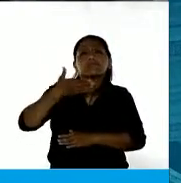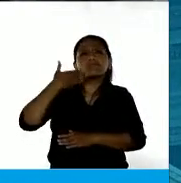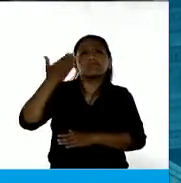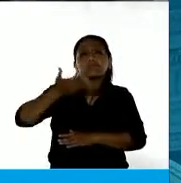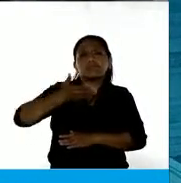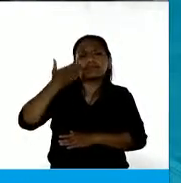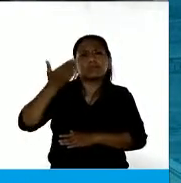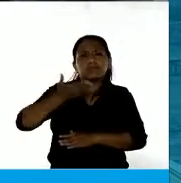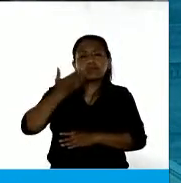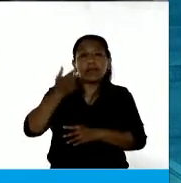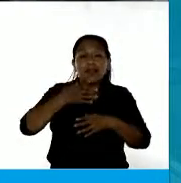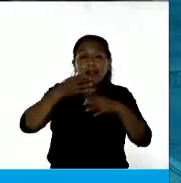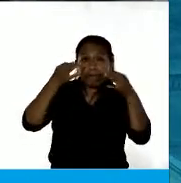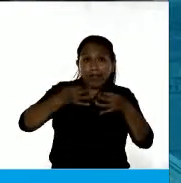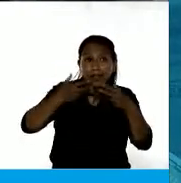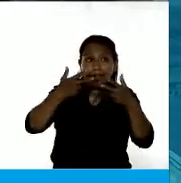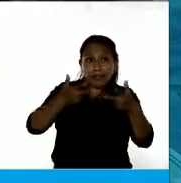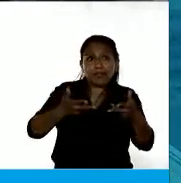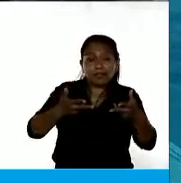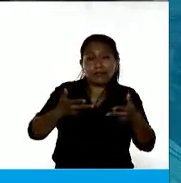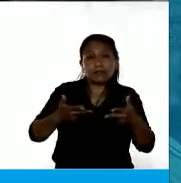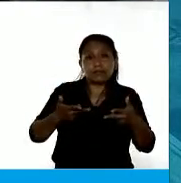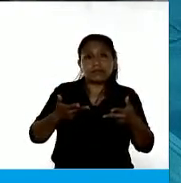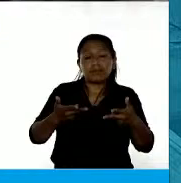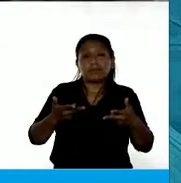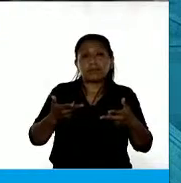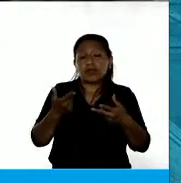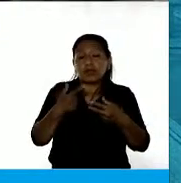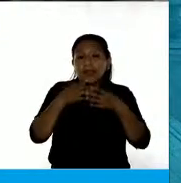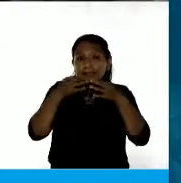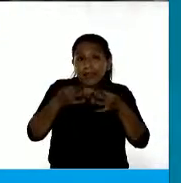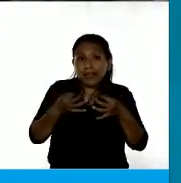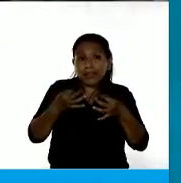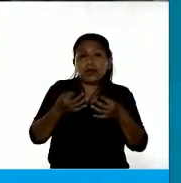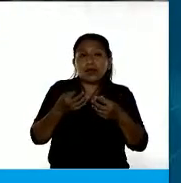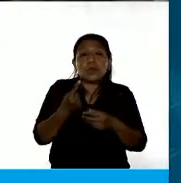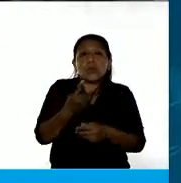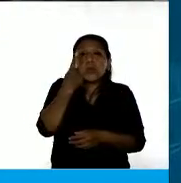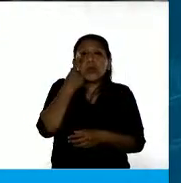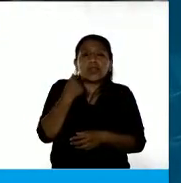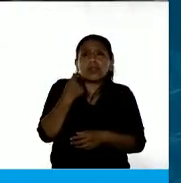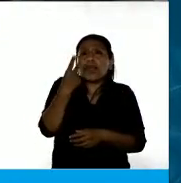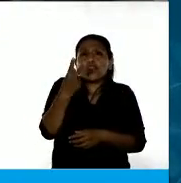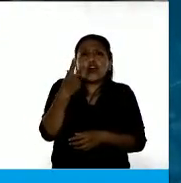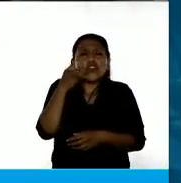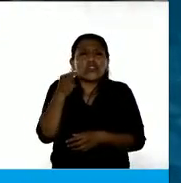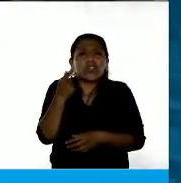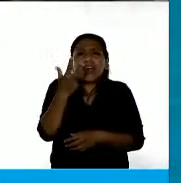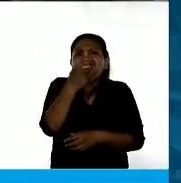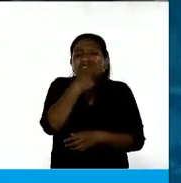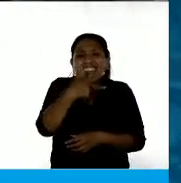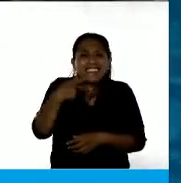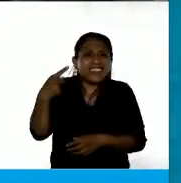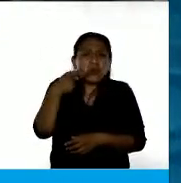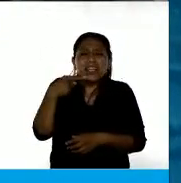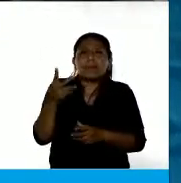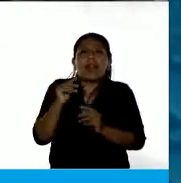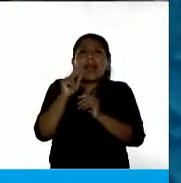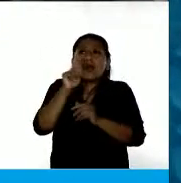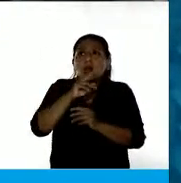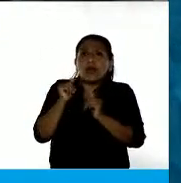Yo de verdad les digo, con toda sinceridad, un día, dos días o una semana acompañando a una mujer